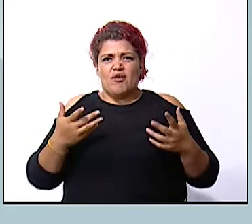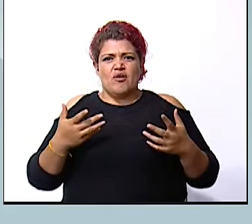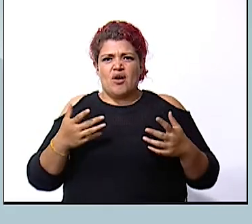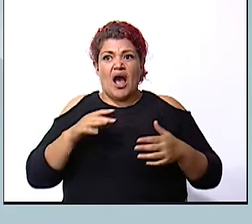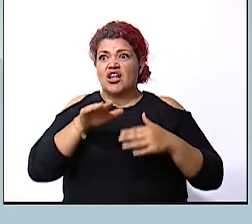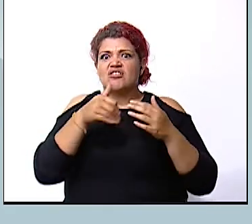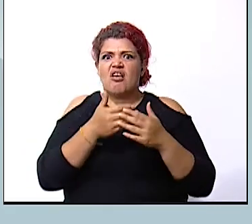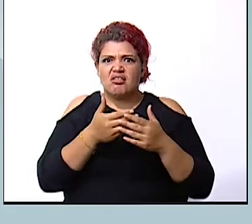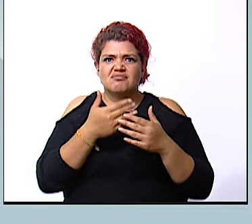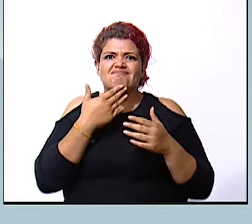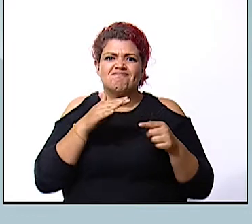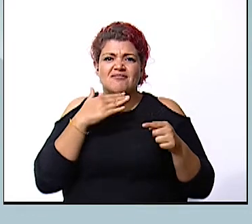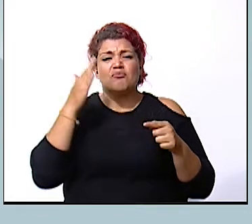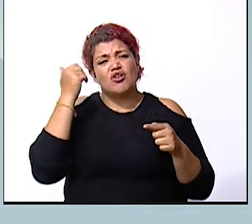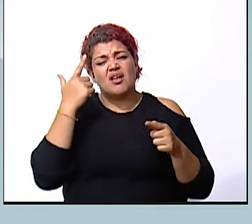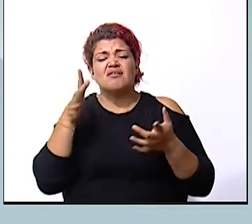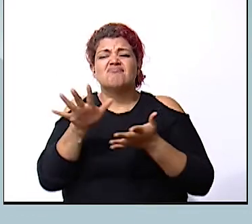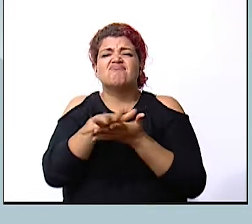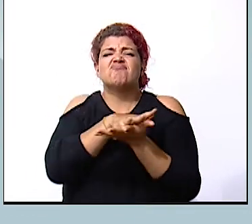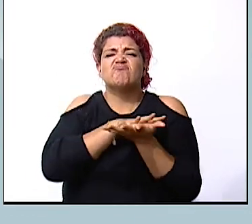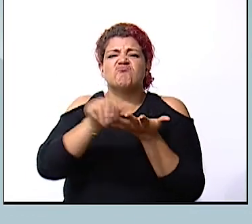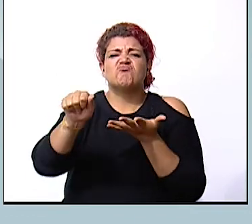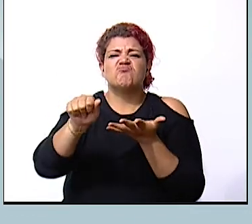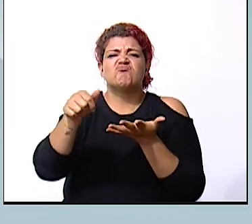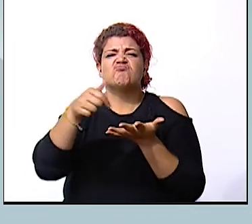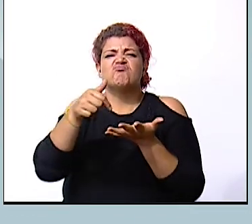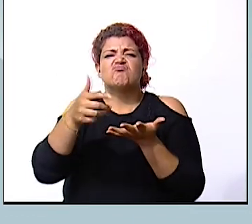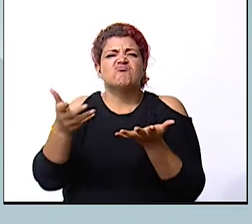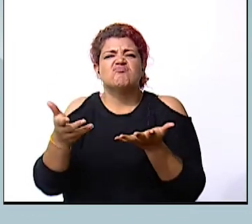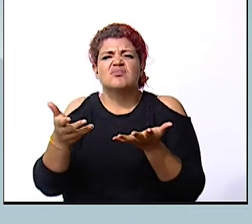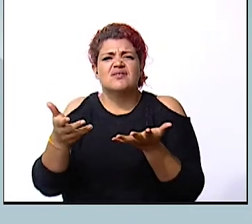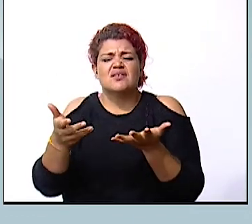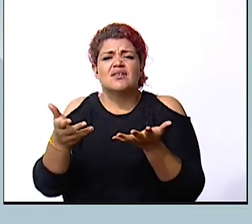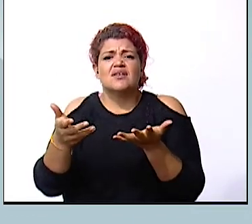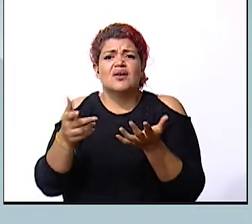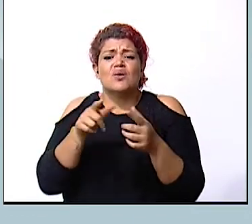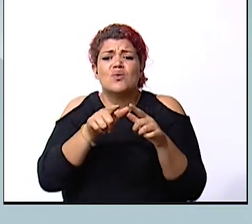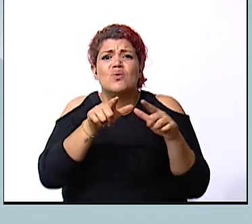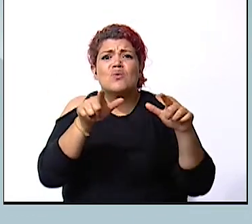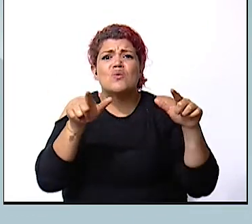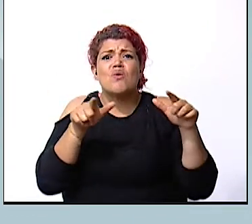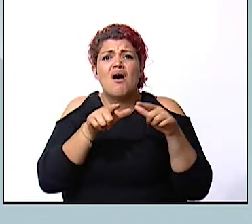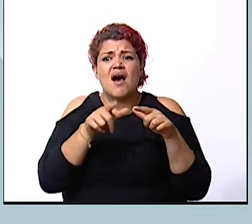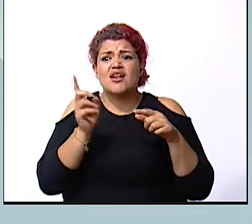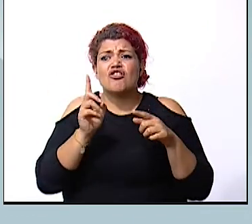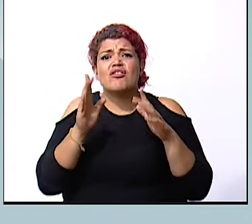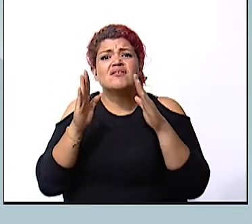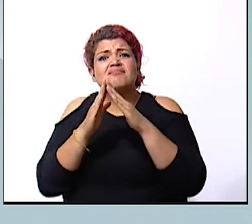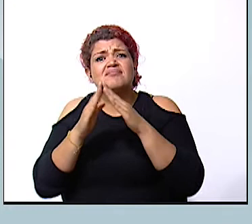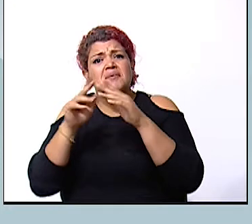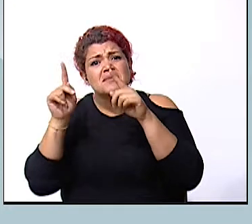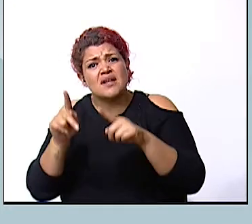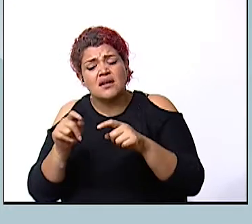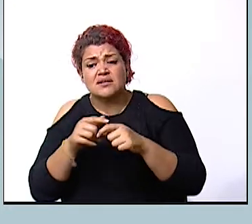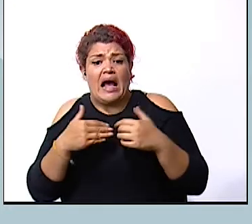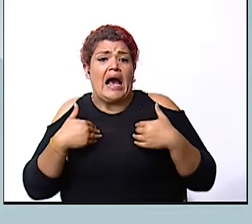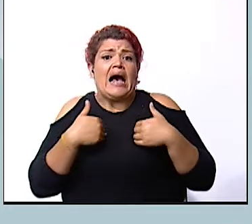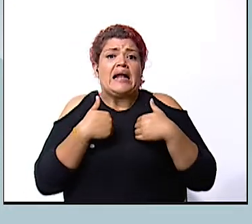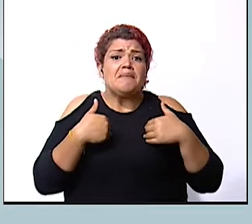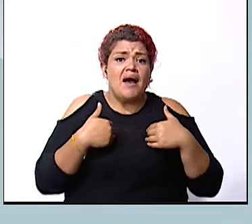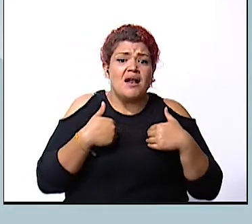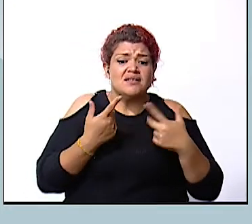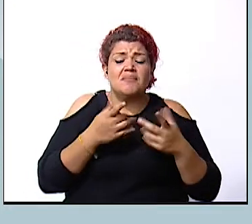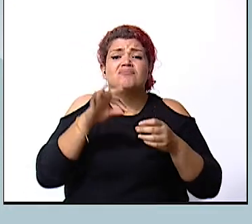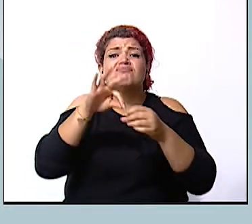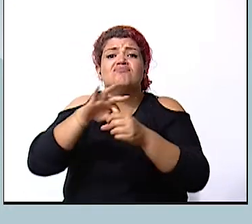qué? porque existe destrucción desde los lugares donde viven las personas los animales y